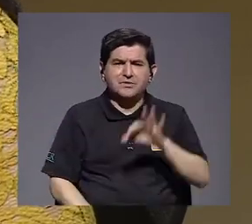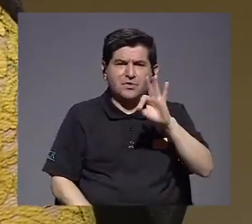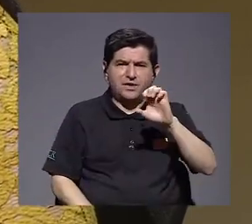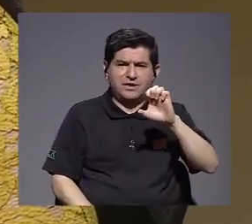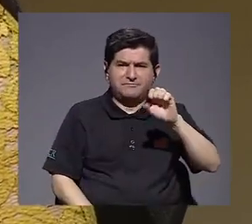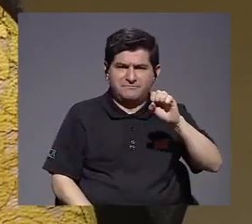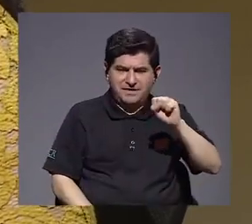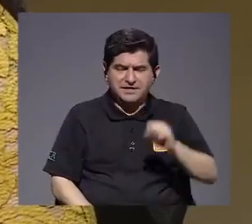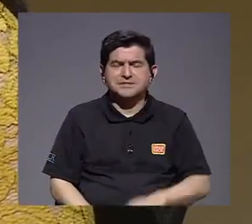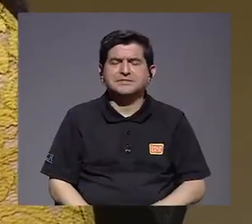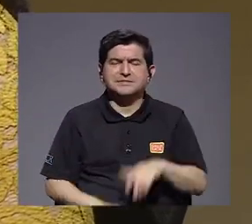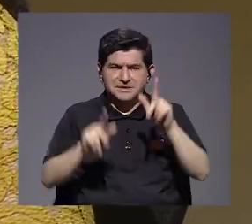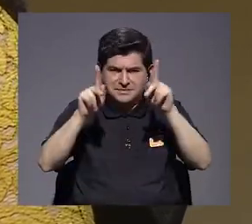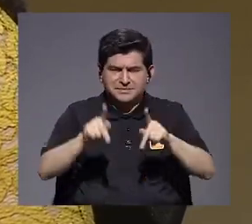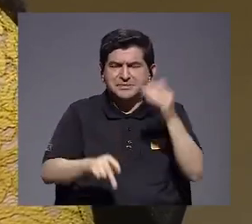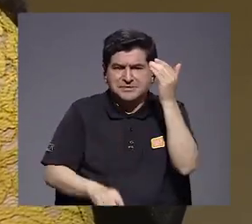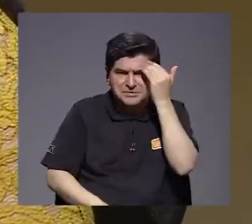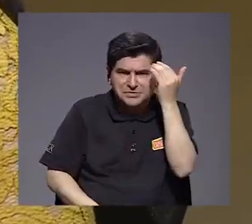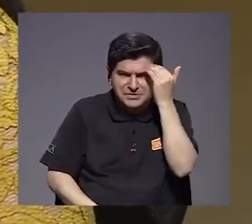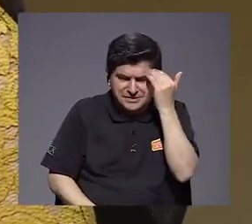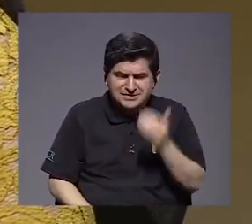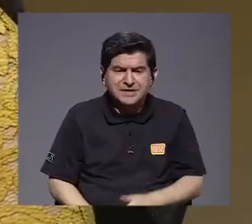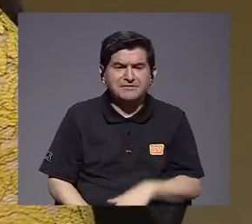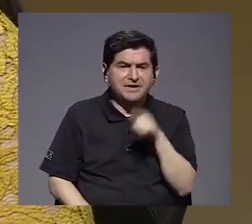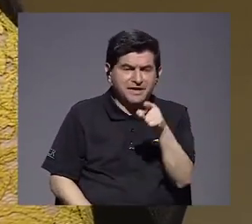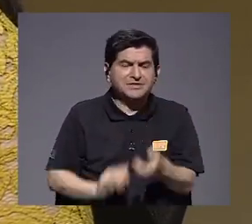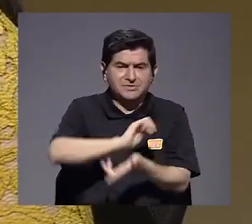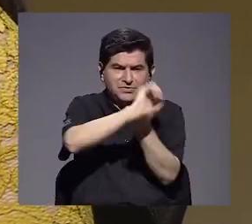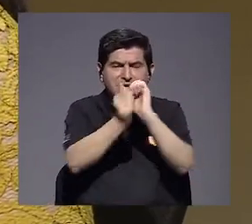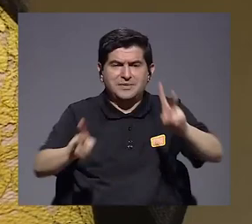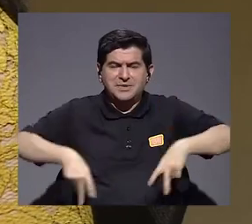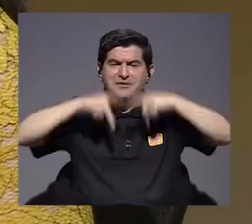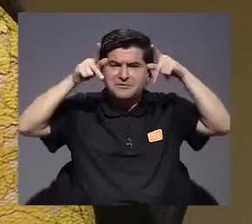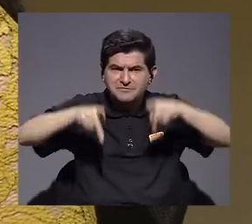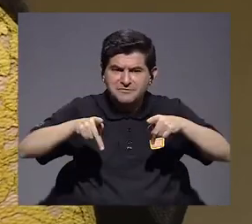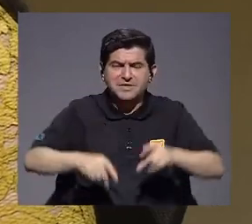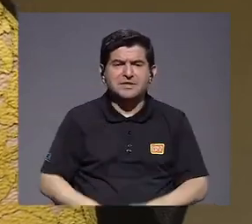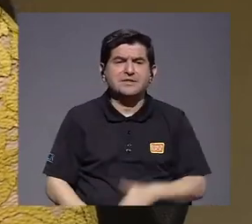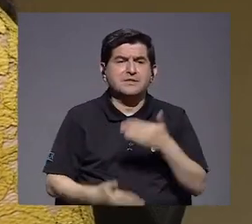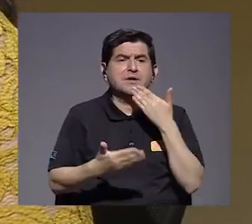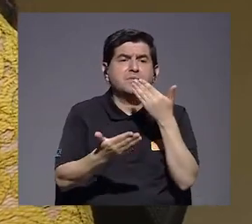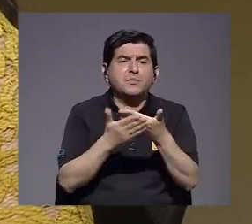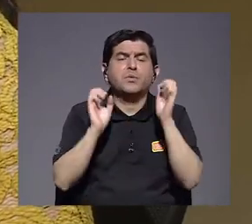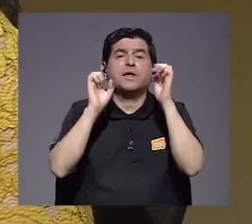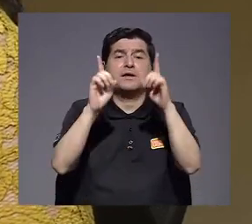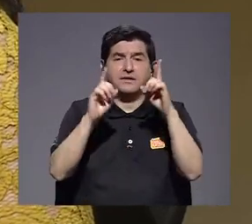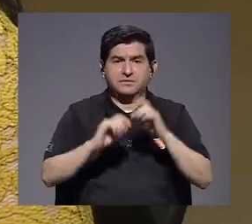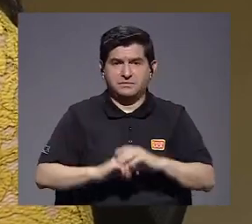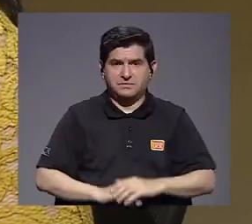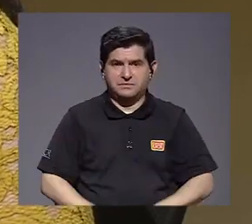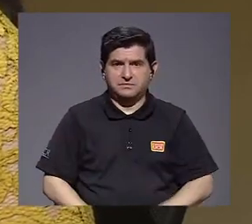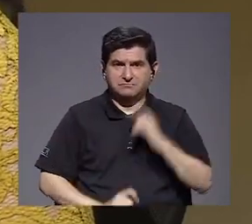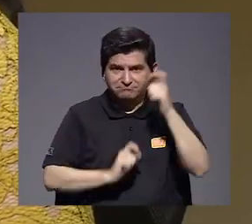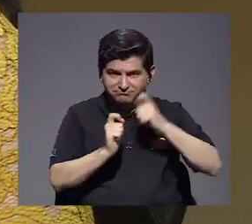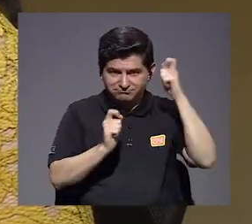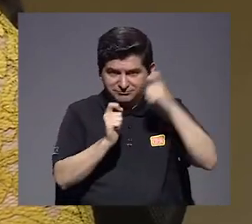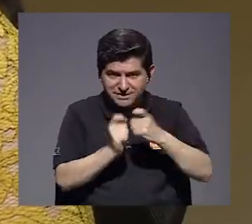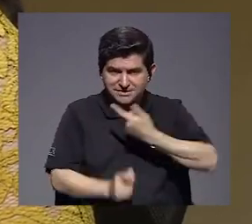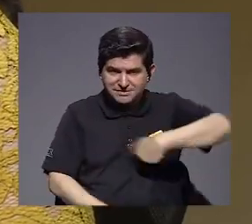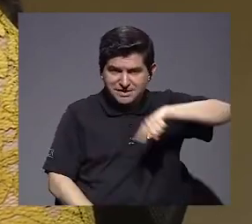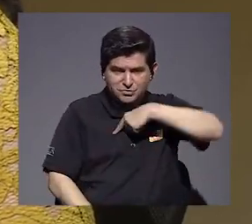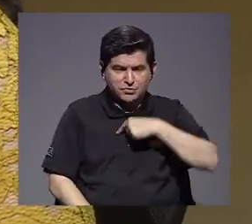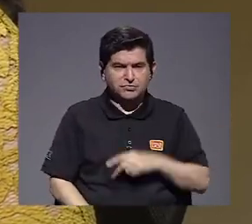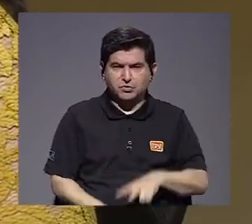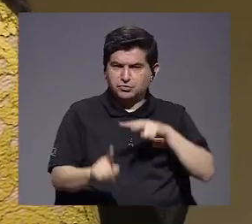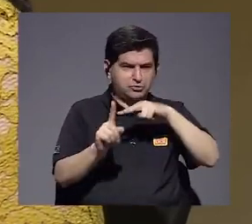y otro, uno tiene claro lo que implica y cómo transforma la vida de las personas, tener posibilidad de una buena educación. Precisamente ahí